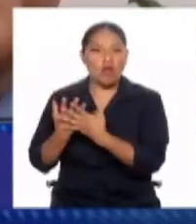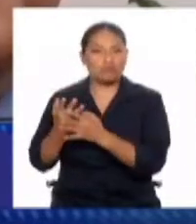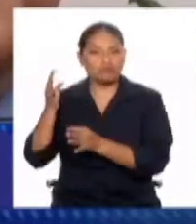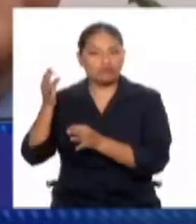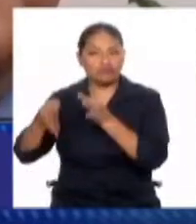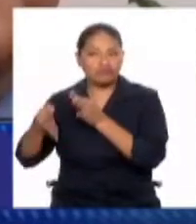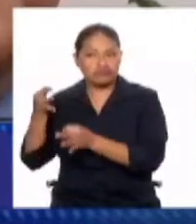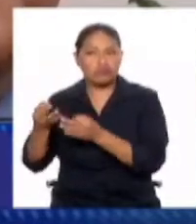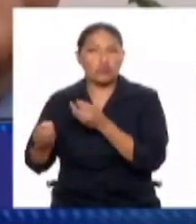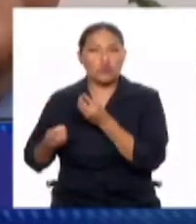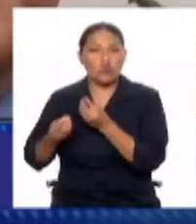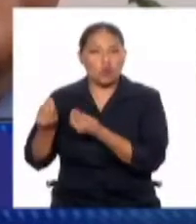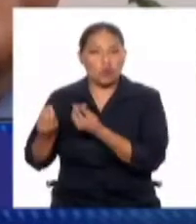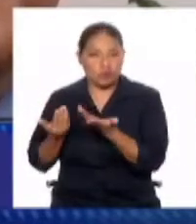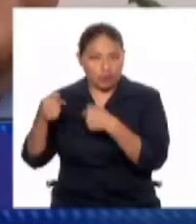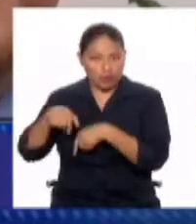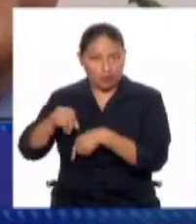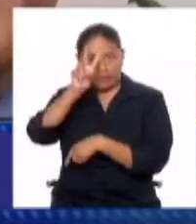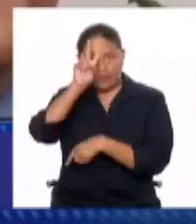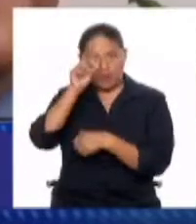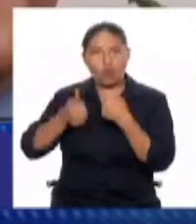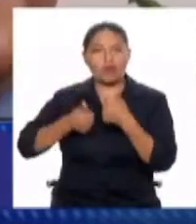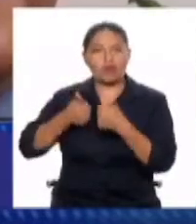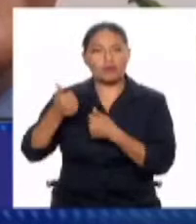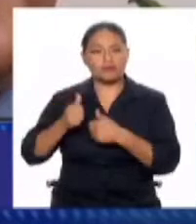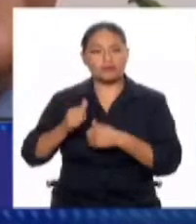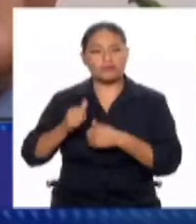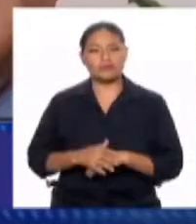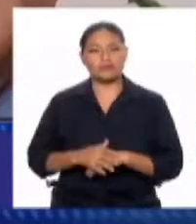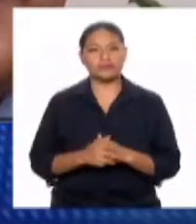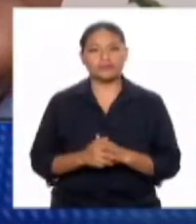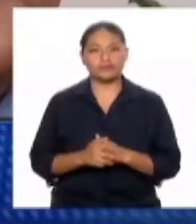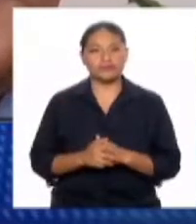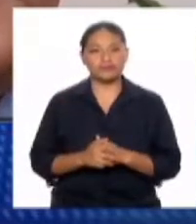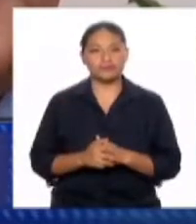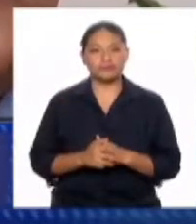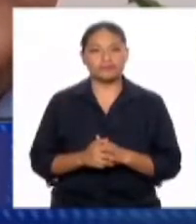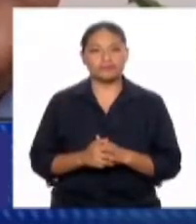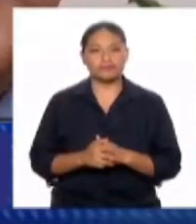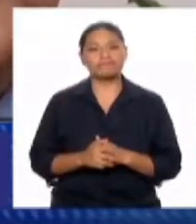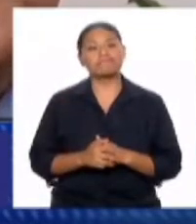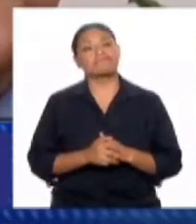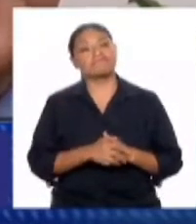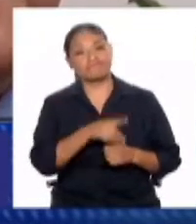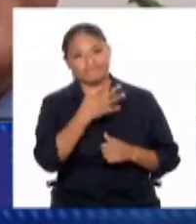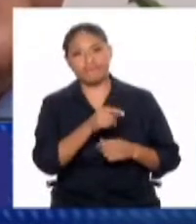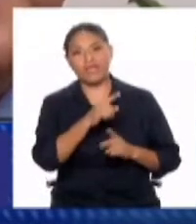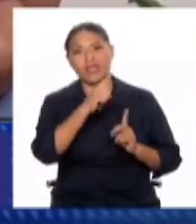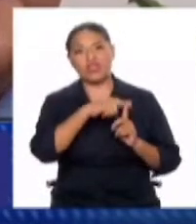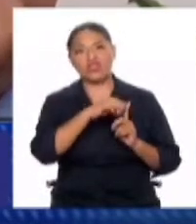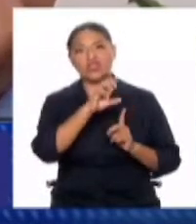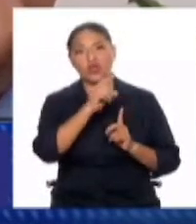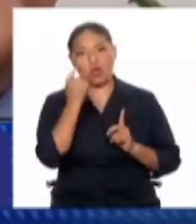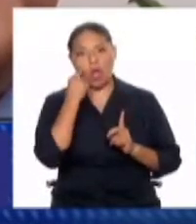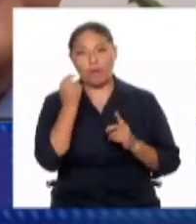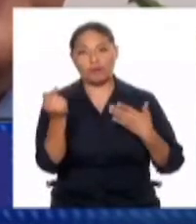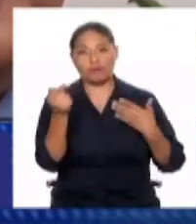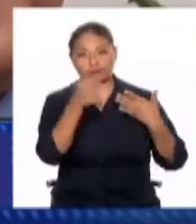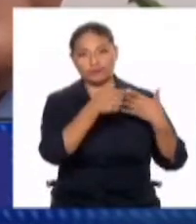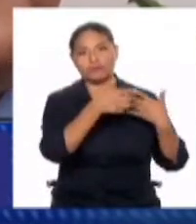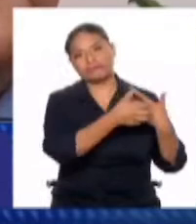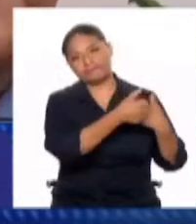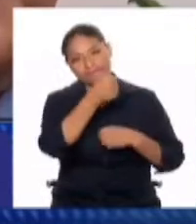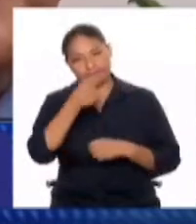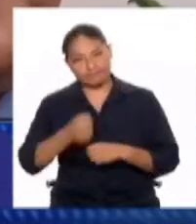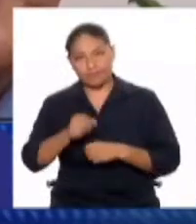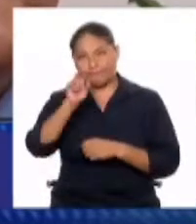juzgar al expresidente Toledo en el Perú? Al extraditable Alejandro Toledo se le va a procesar en